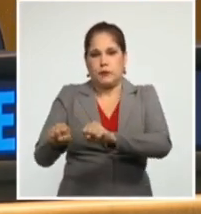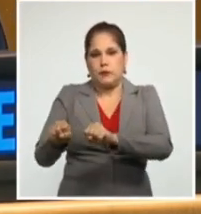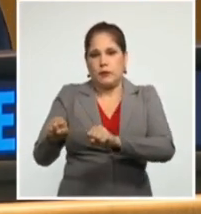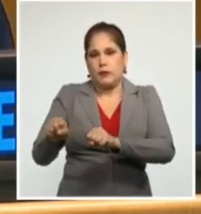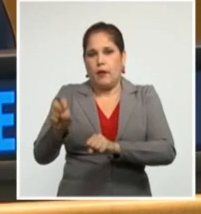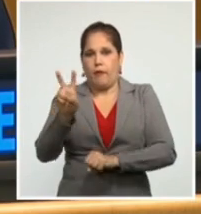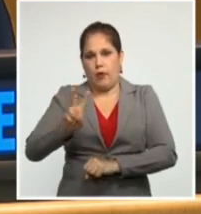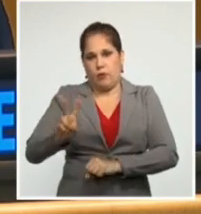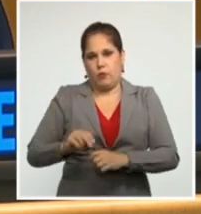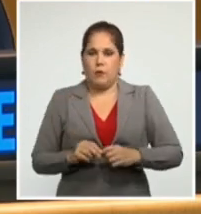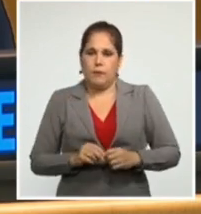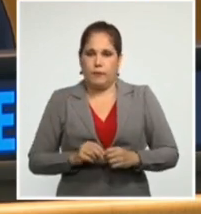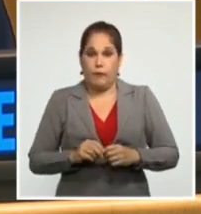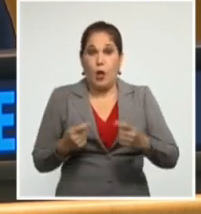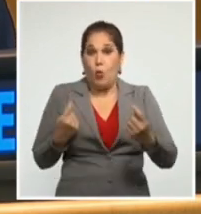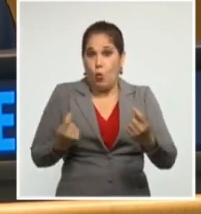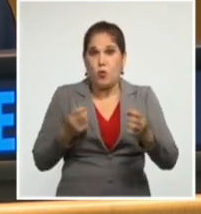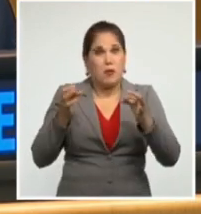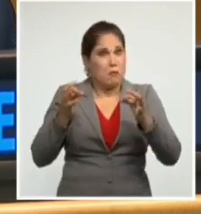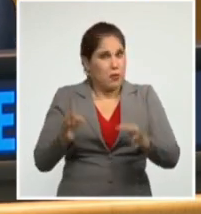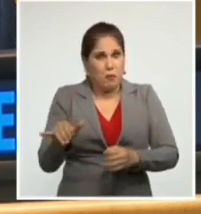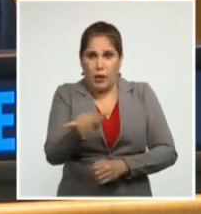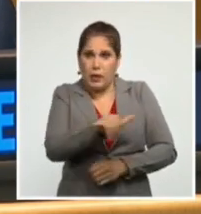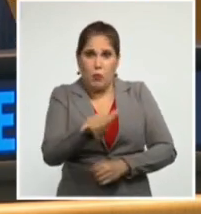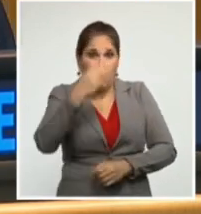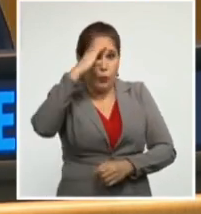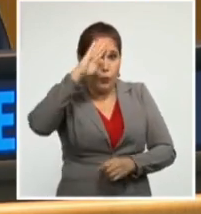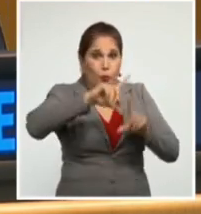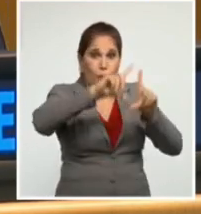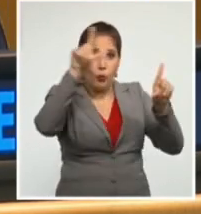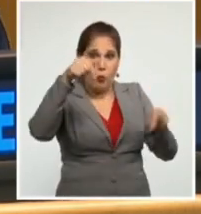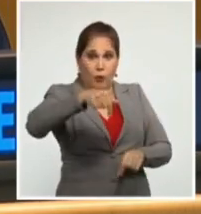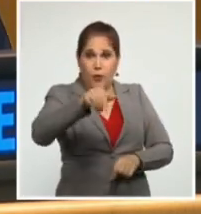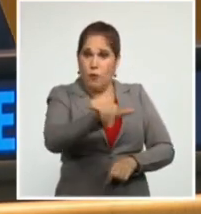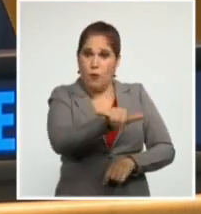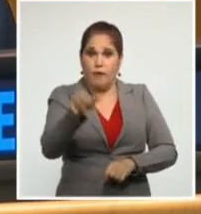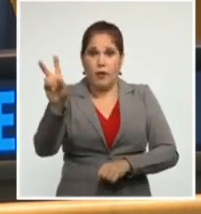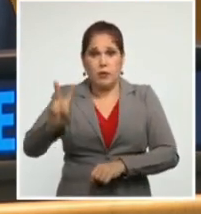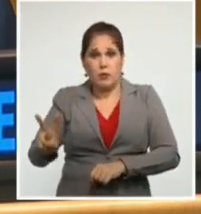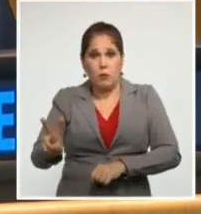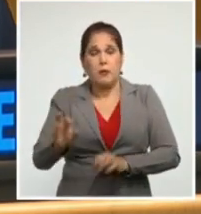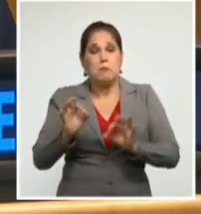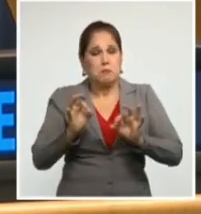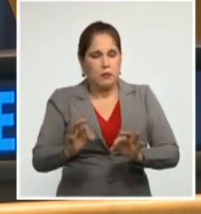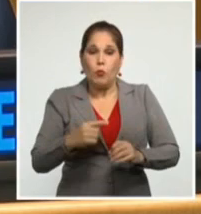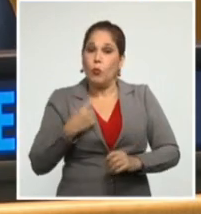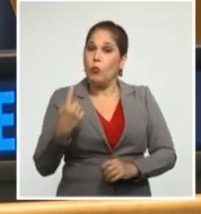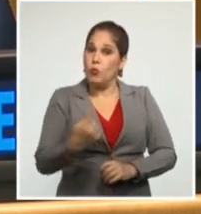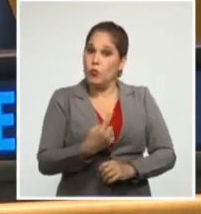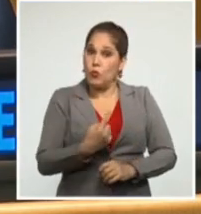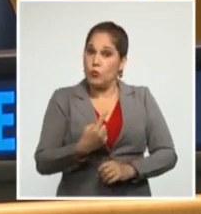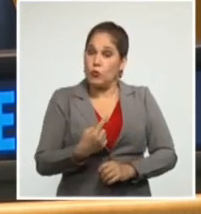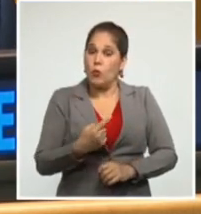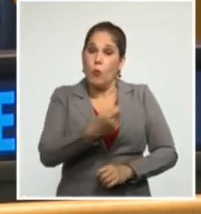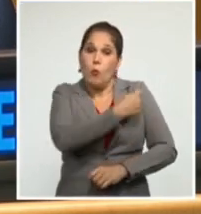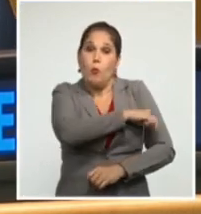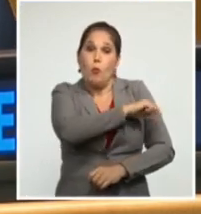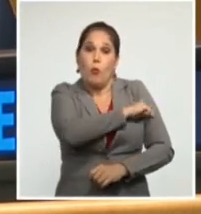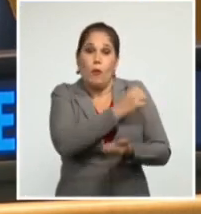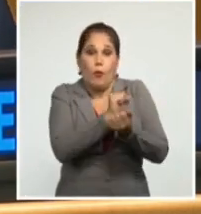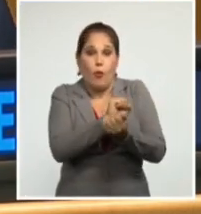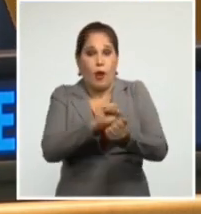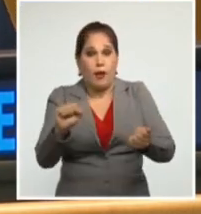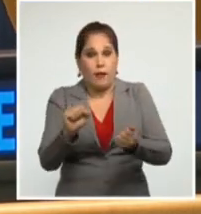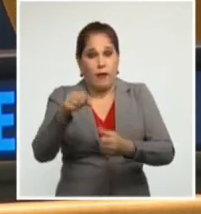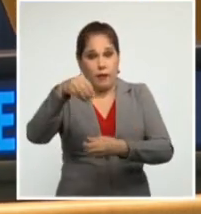Esa lucha es la misma que Cuba vive hoy. Por eso, en nombre del pueblo libre y soberano de